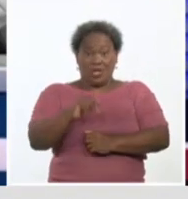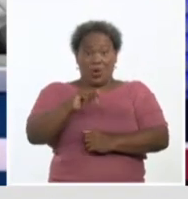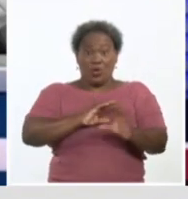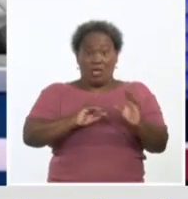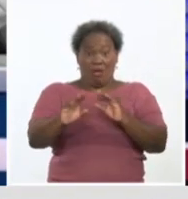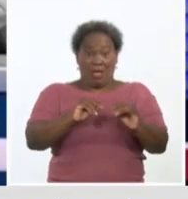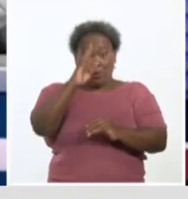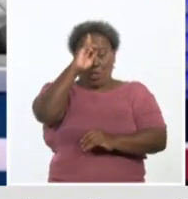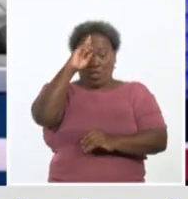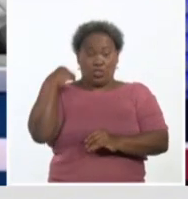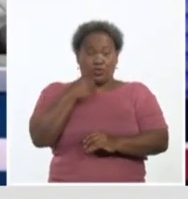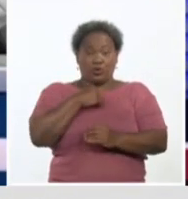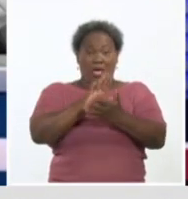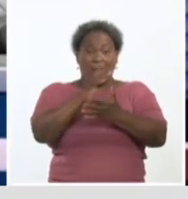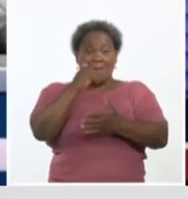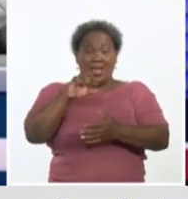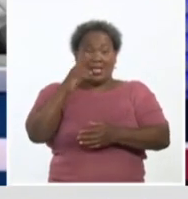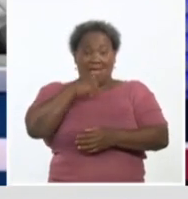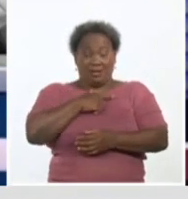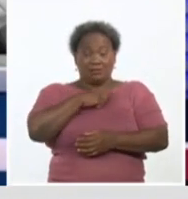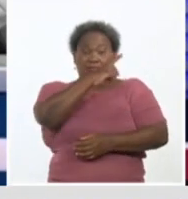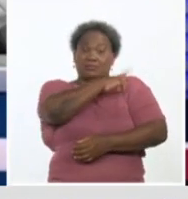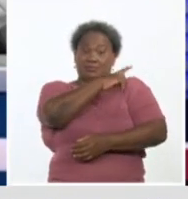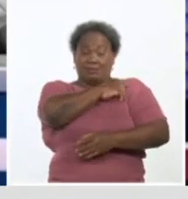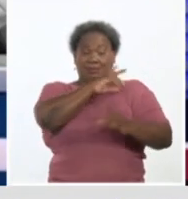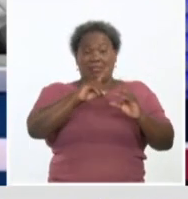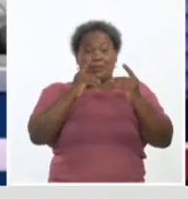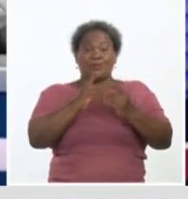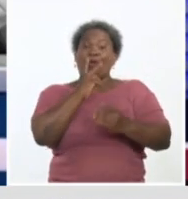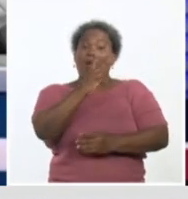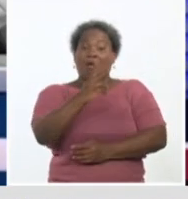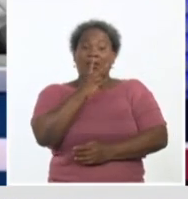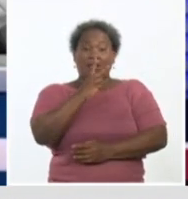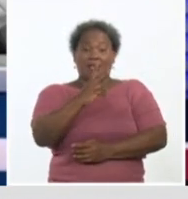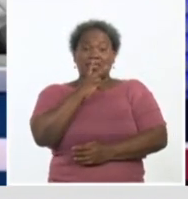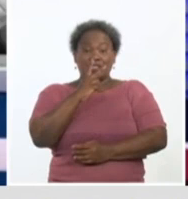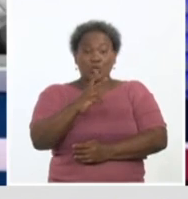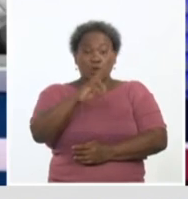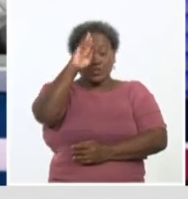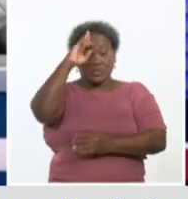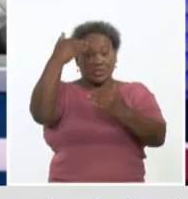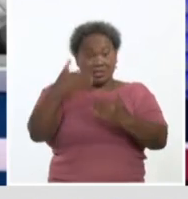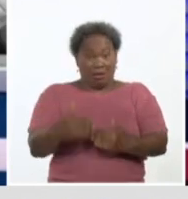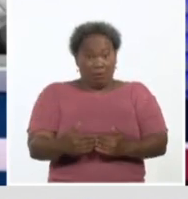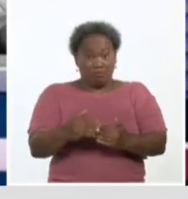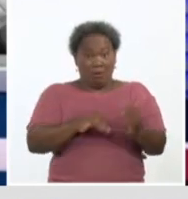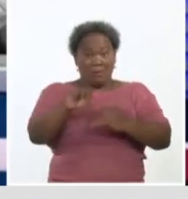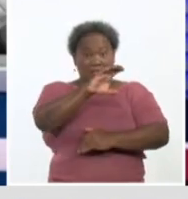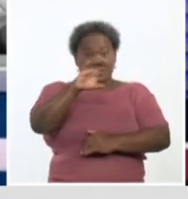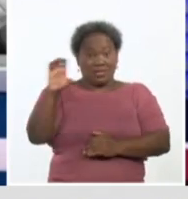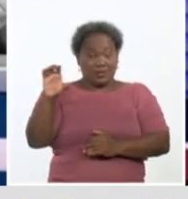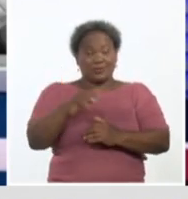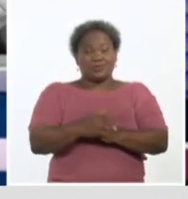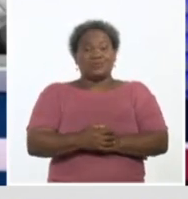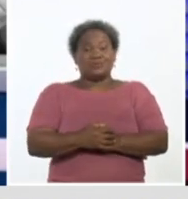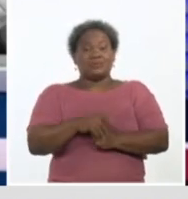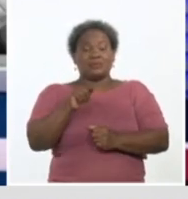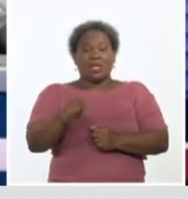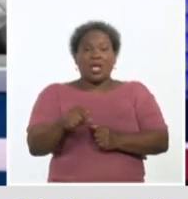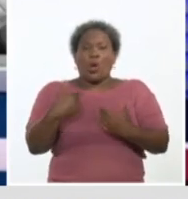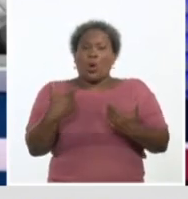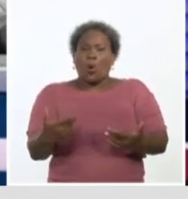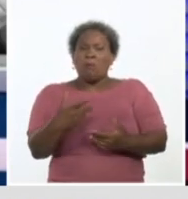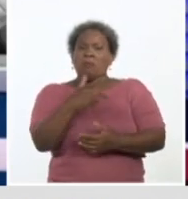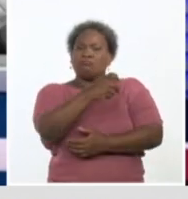Elena Soto Intensa, jefa del Departamento de Atención Primaria de Salud del Ministerio de Salud Pública, sobre la intervención